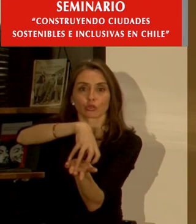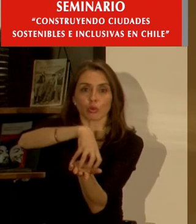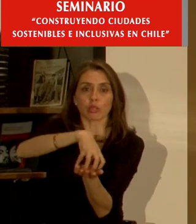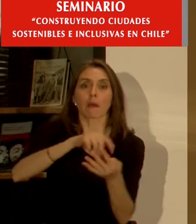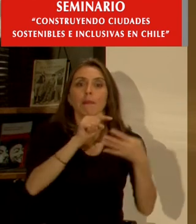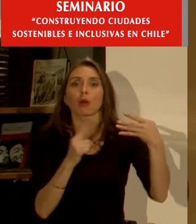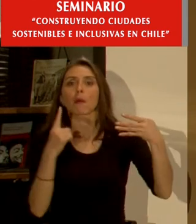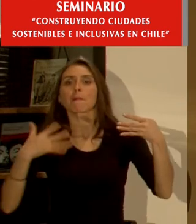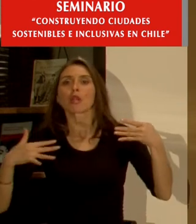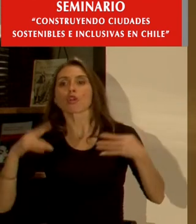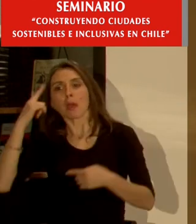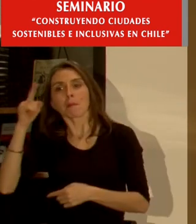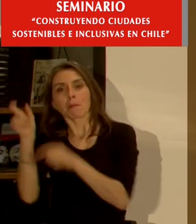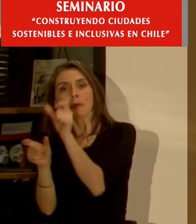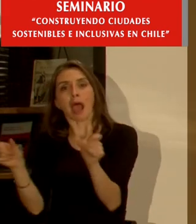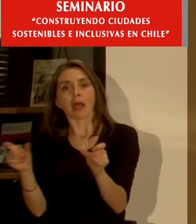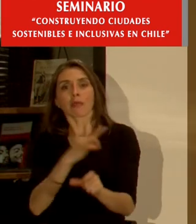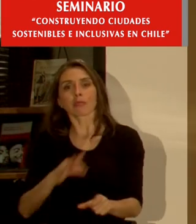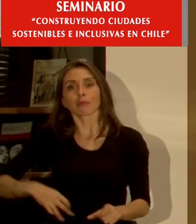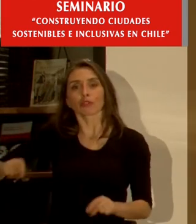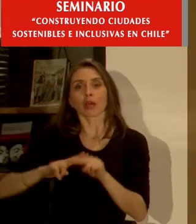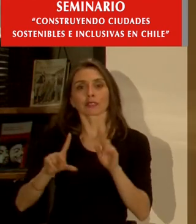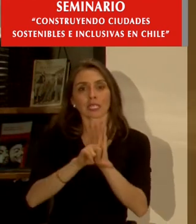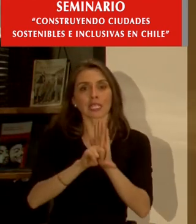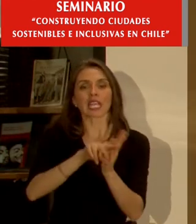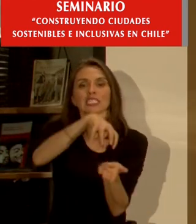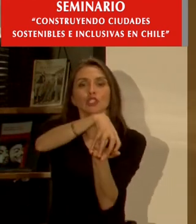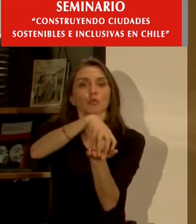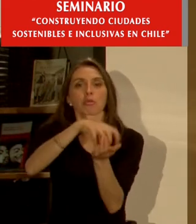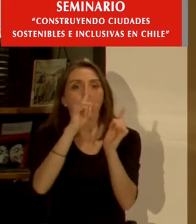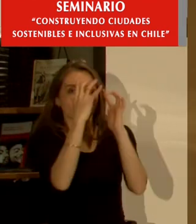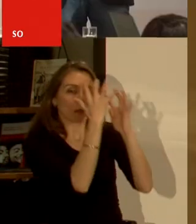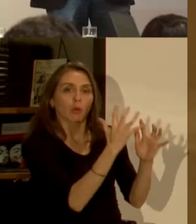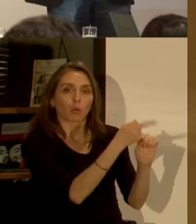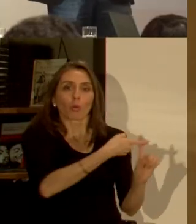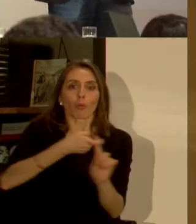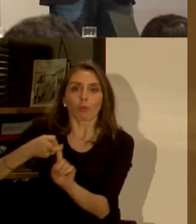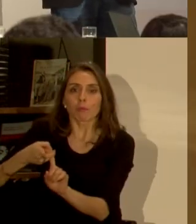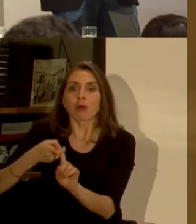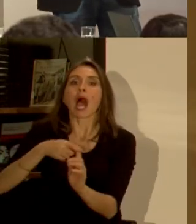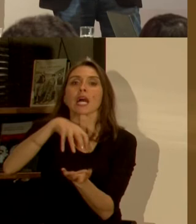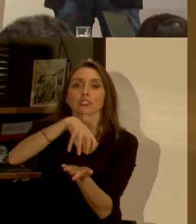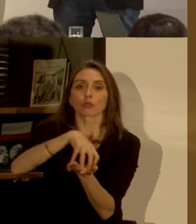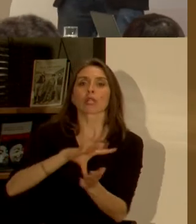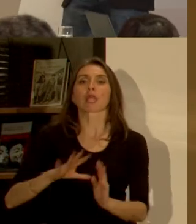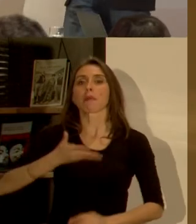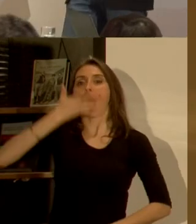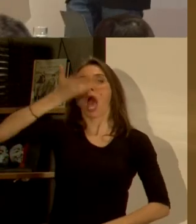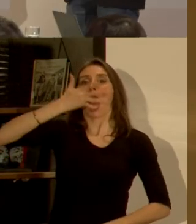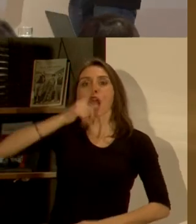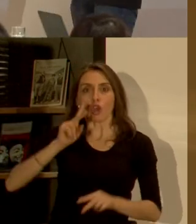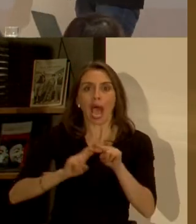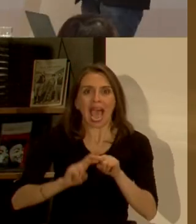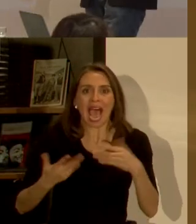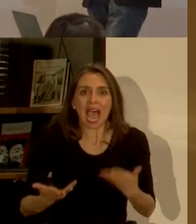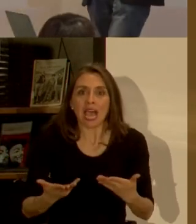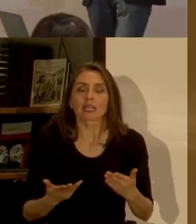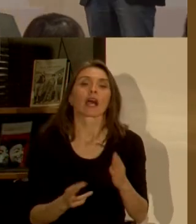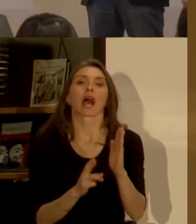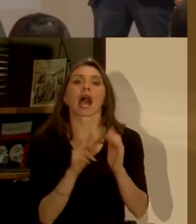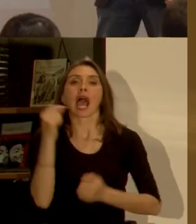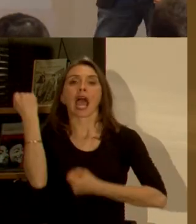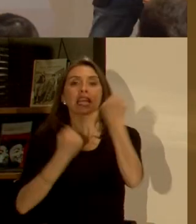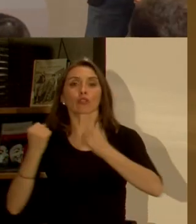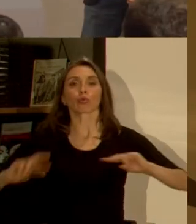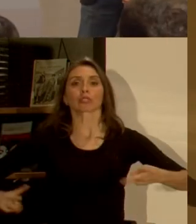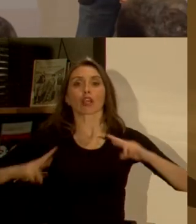prioridades legislativas y la ciudad no está en las prioridades legislativas sería bueno que esto estuviera ¿cierto? para que pasemos del discurso a los hechos autoregulación de la